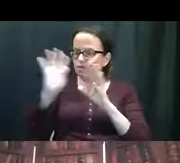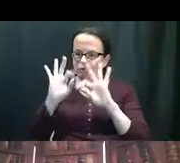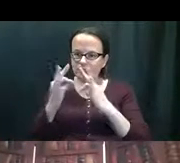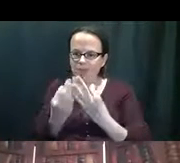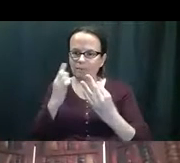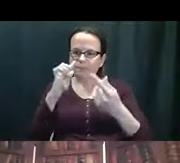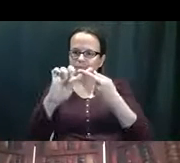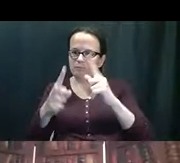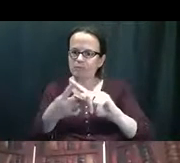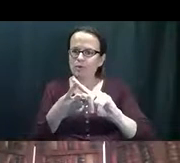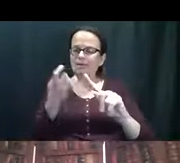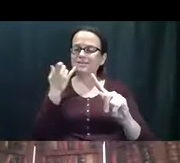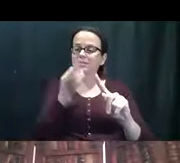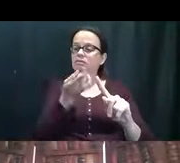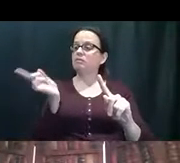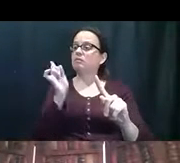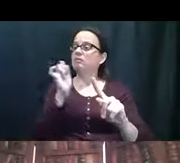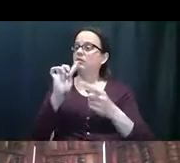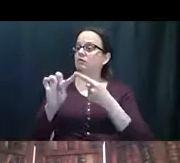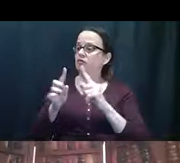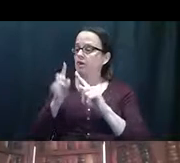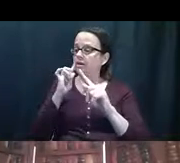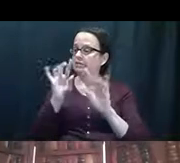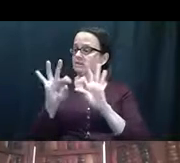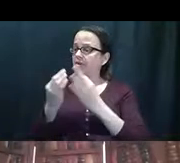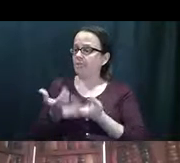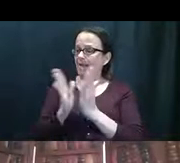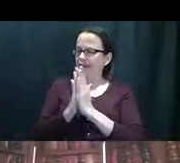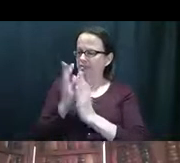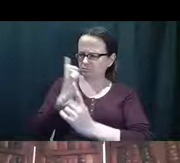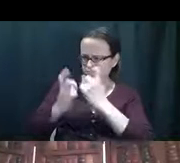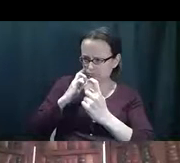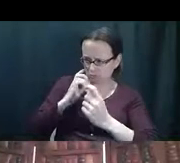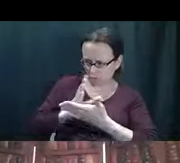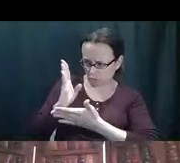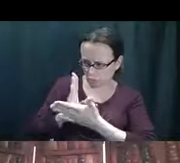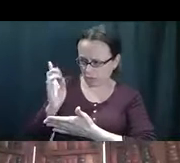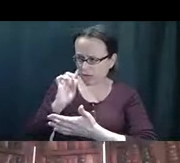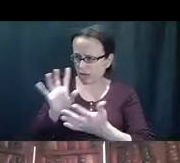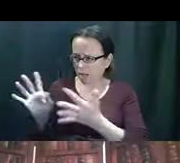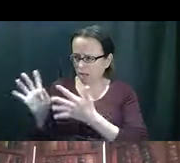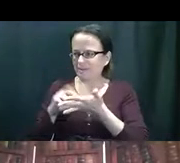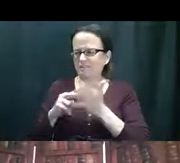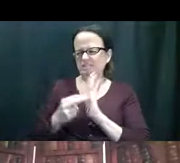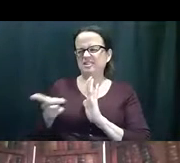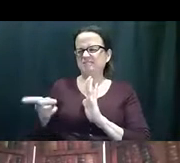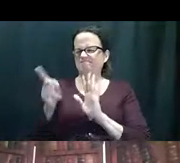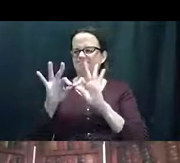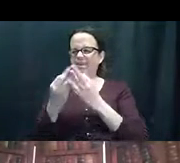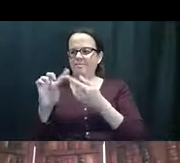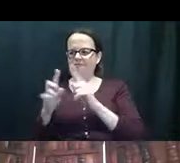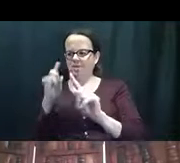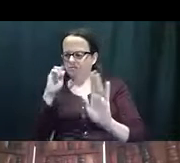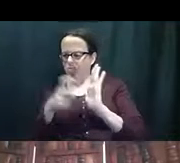escuche a su familia y a sus amistades. Entonces, cuando le están preguntando repetidamente, usted está bien, es